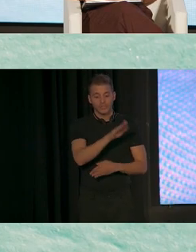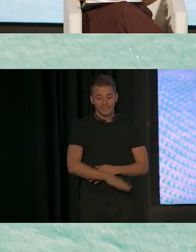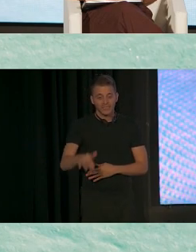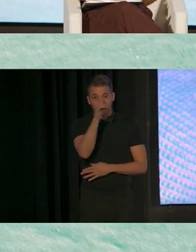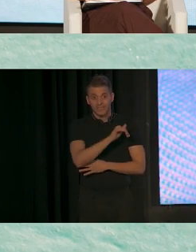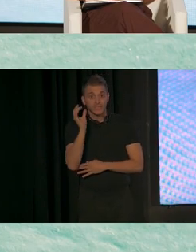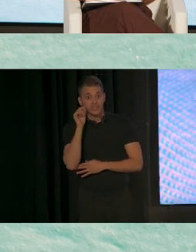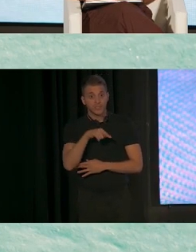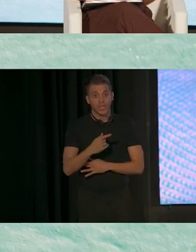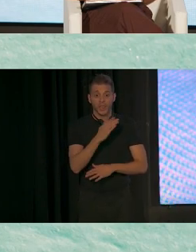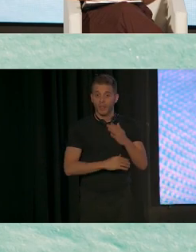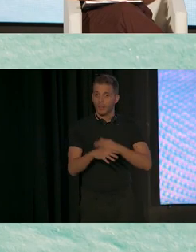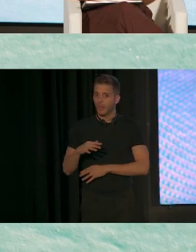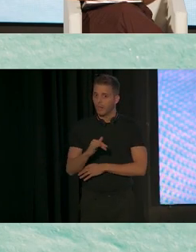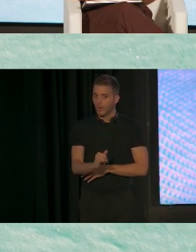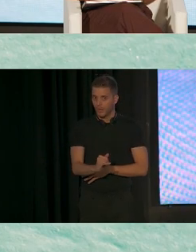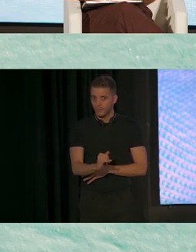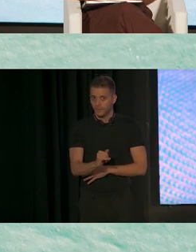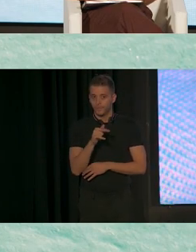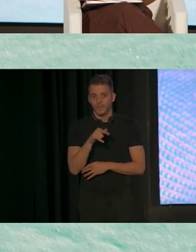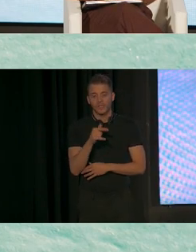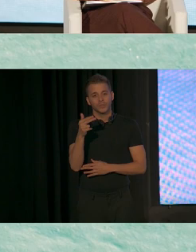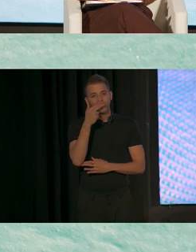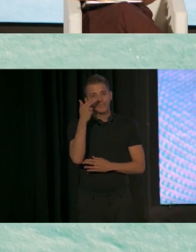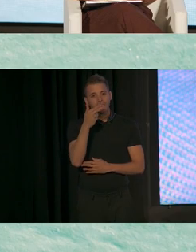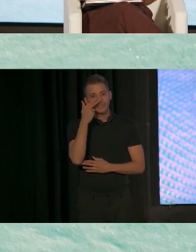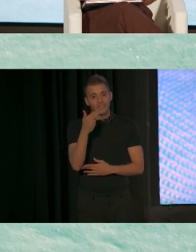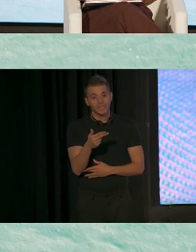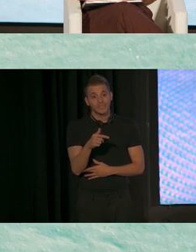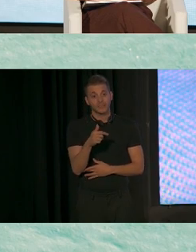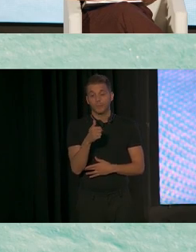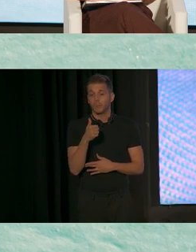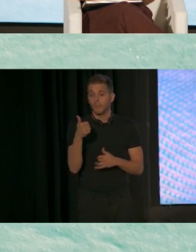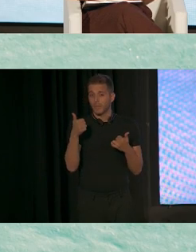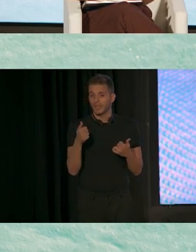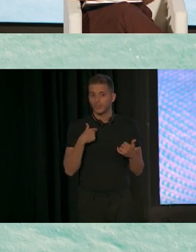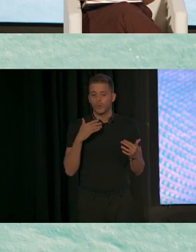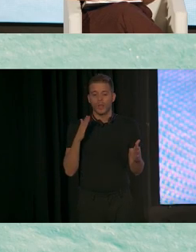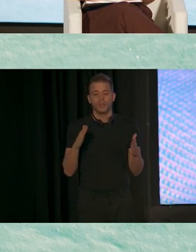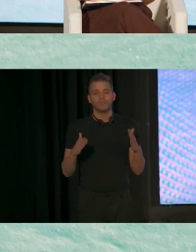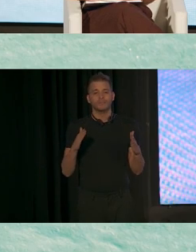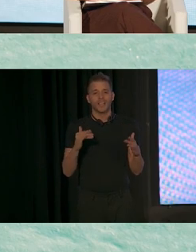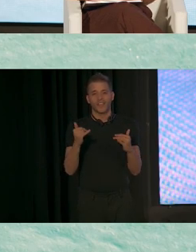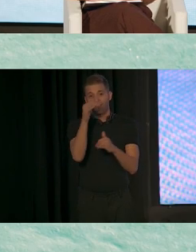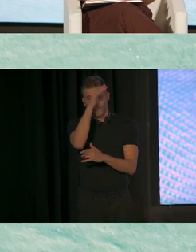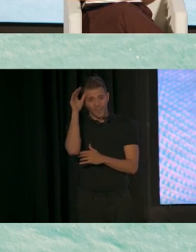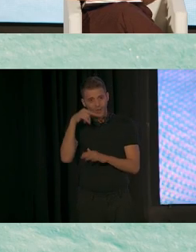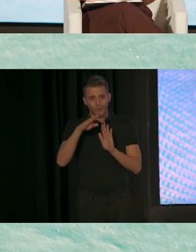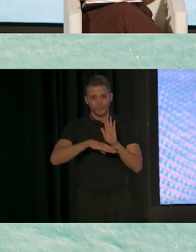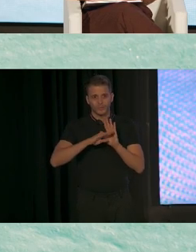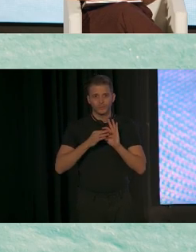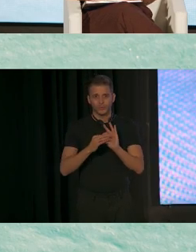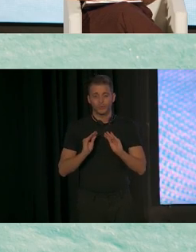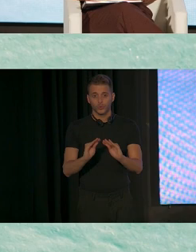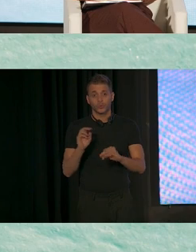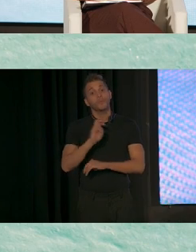discapacidades y un interés popular son los programas de verano. Otro evento es Outdoors for